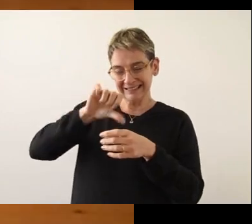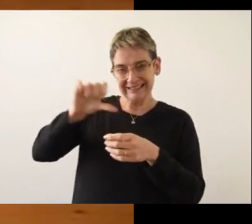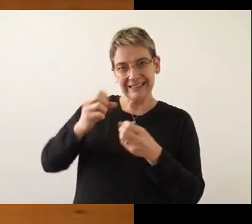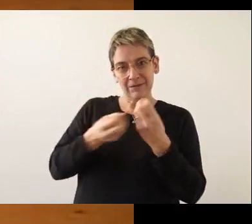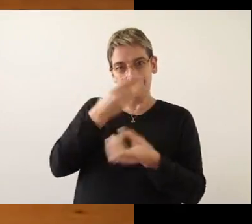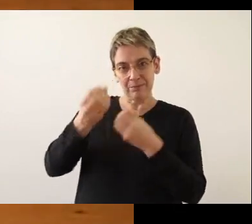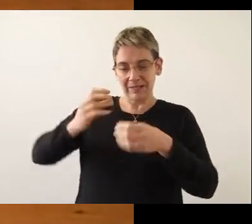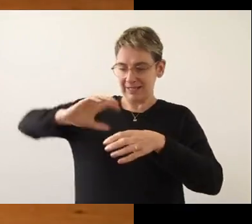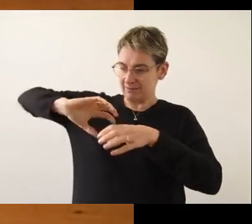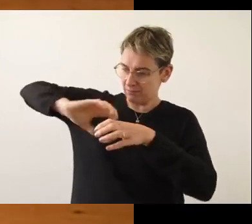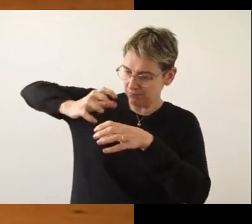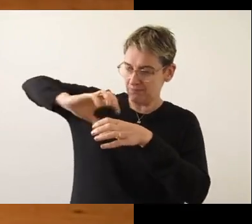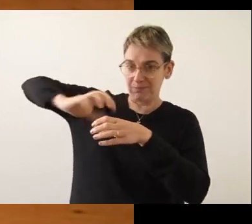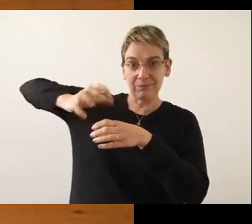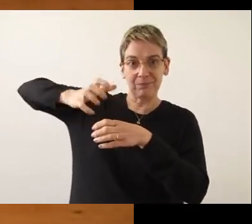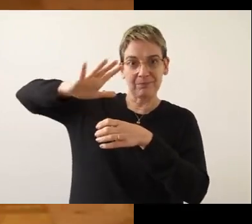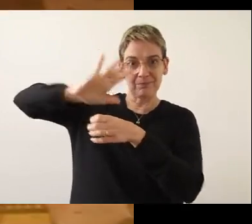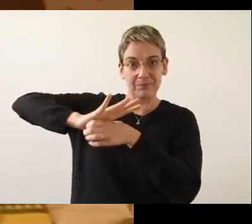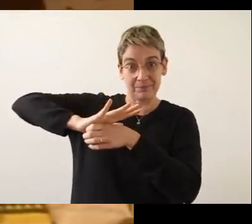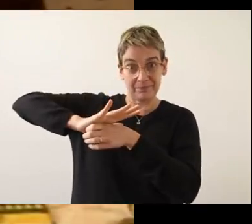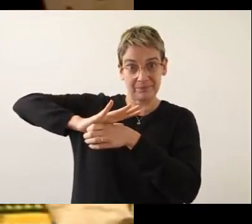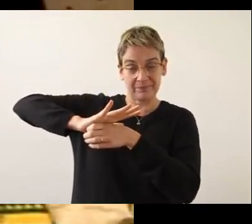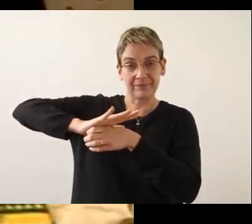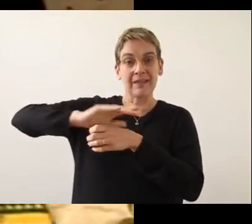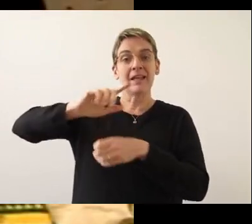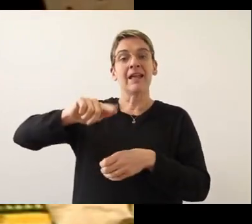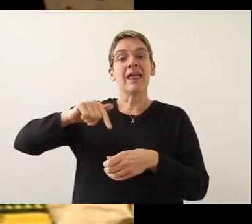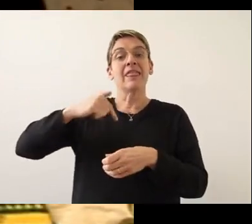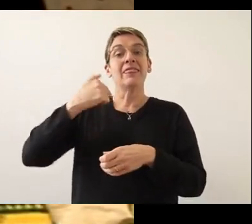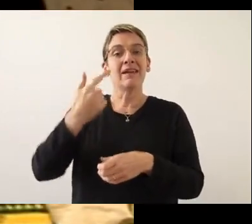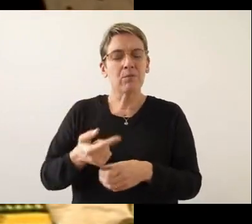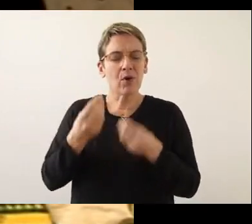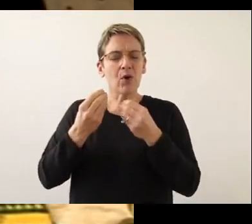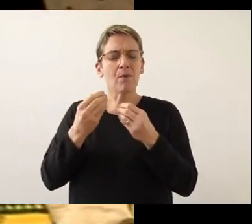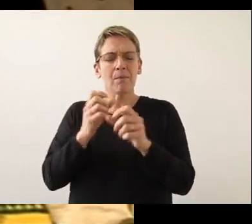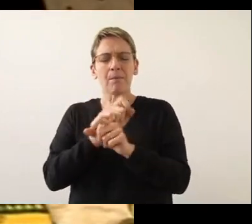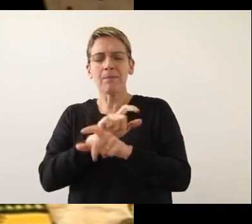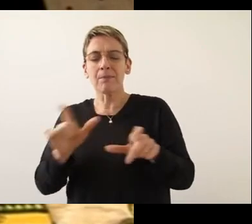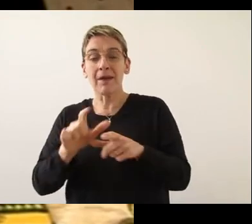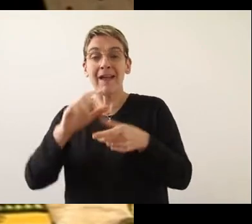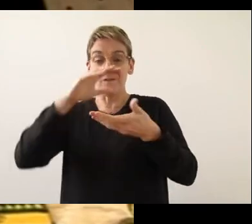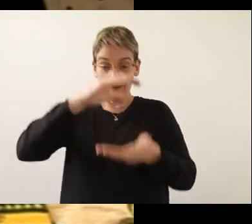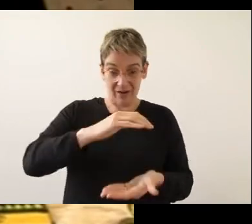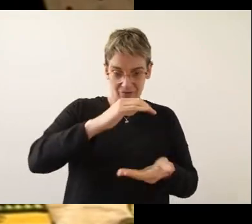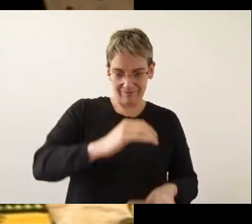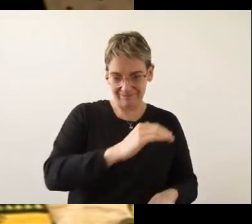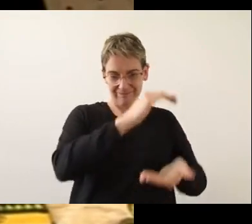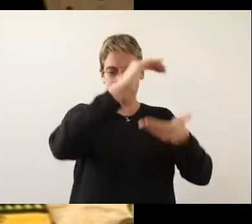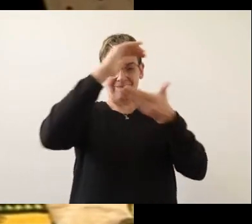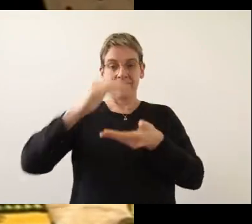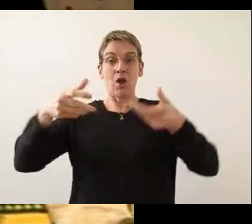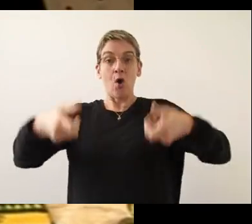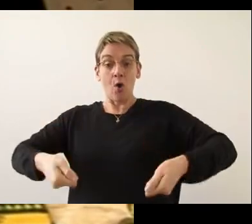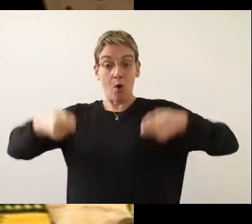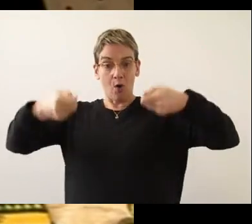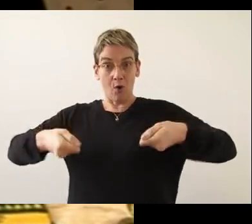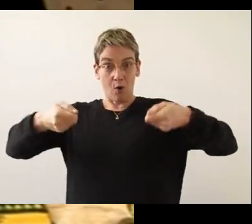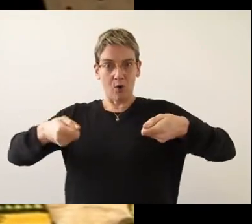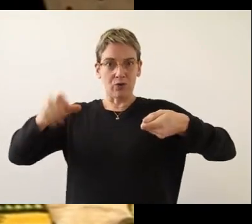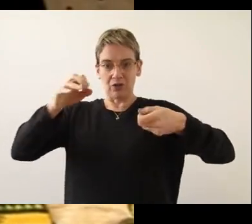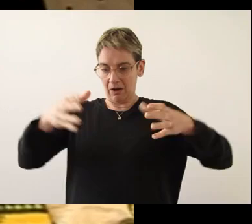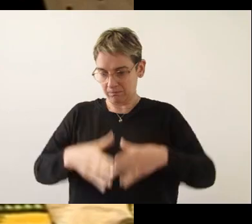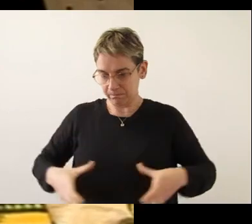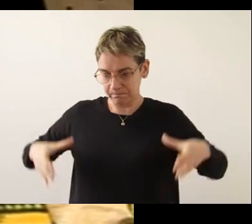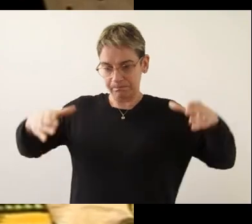y se tapan herméticamente. La esterilización la hacemos colocando los frascos en una olla